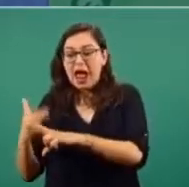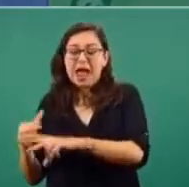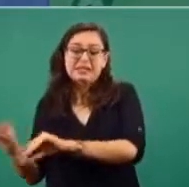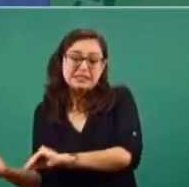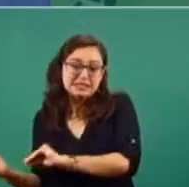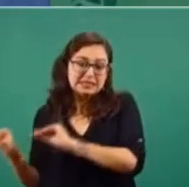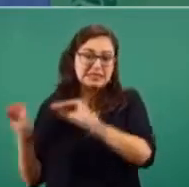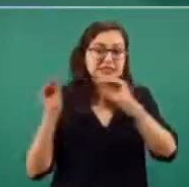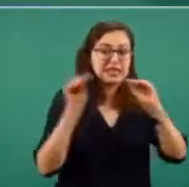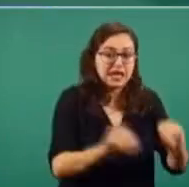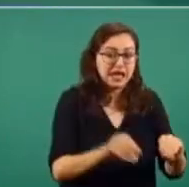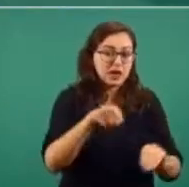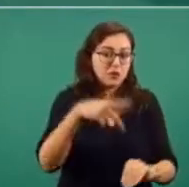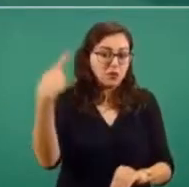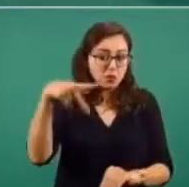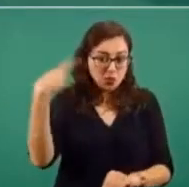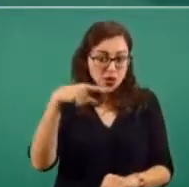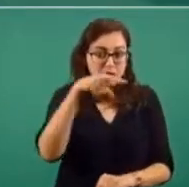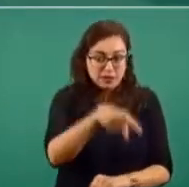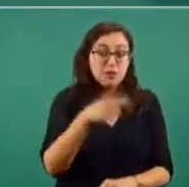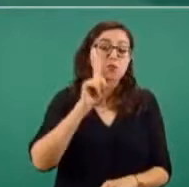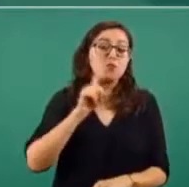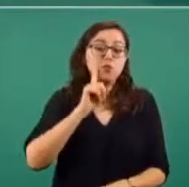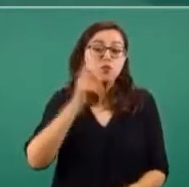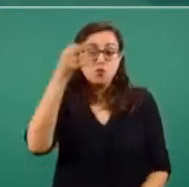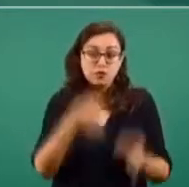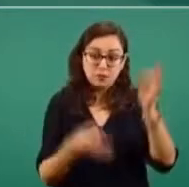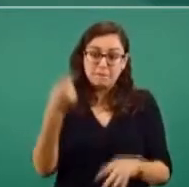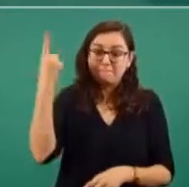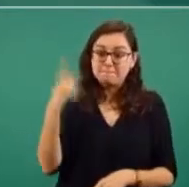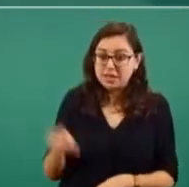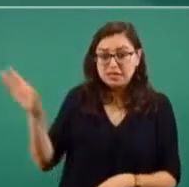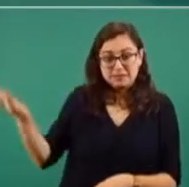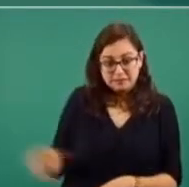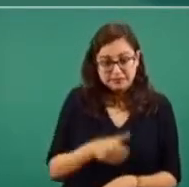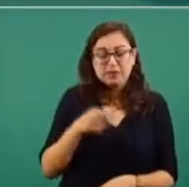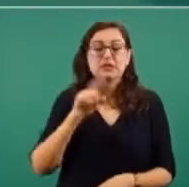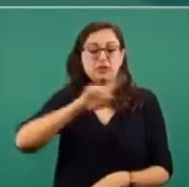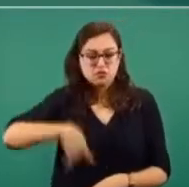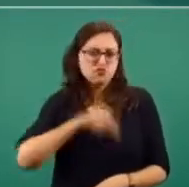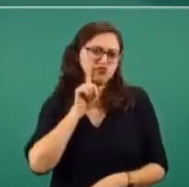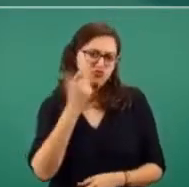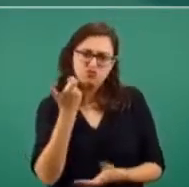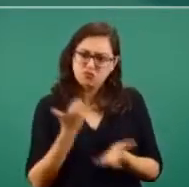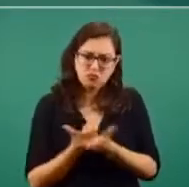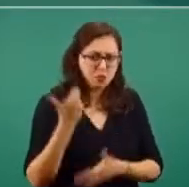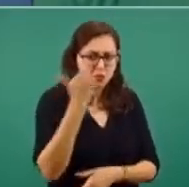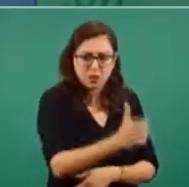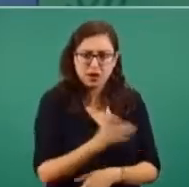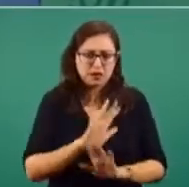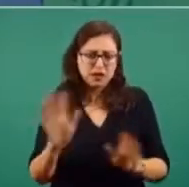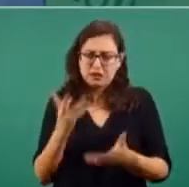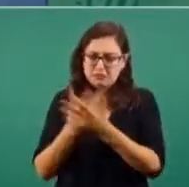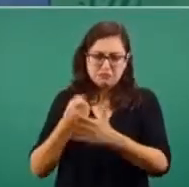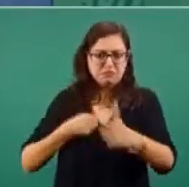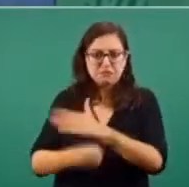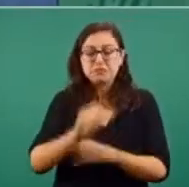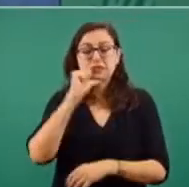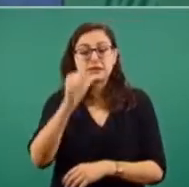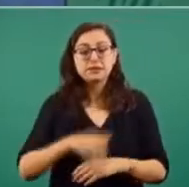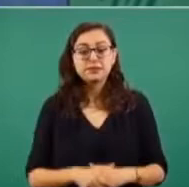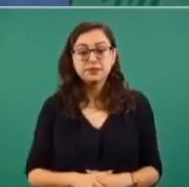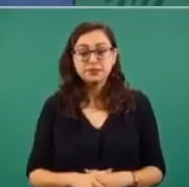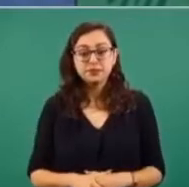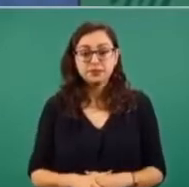se puso a disposición de la juez que había girado el orden de aprehensión, cuando se dio la fianza y cuando ella quedó en libertad de condición. ¿Usted